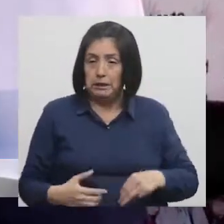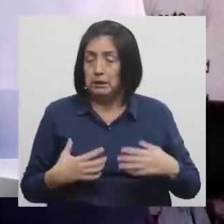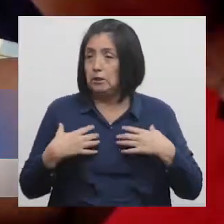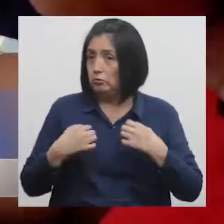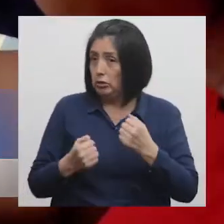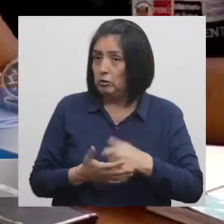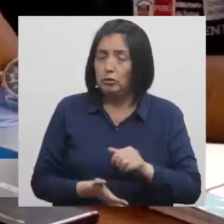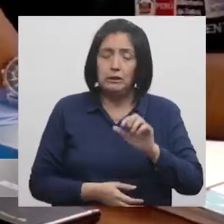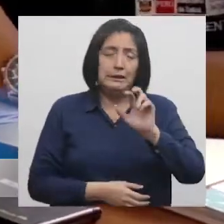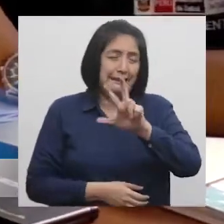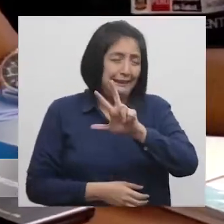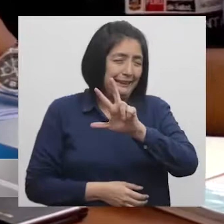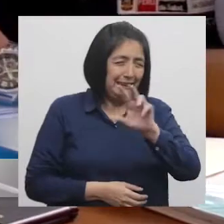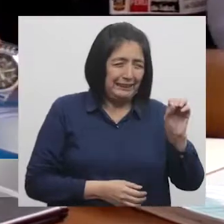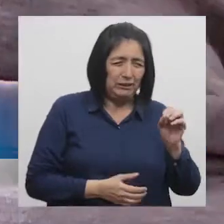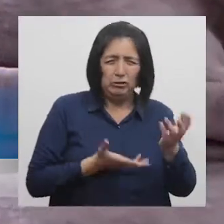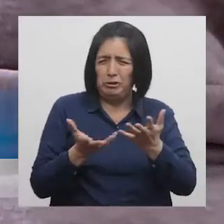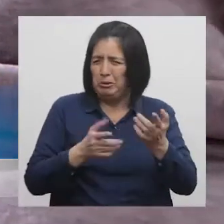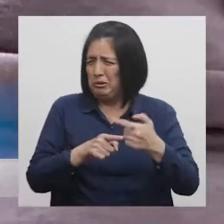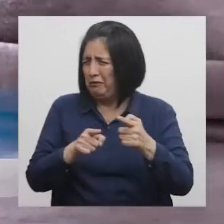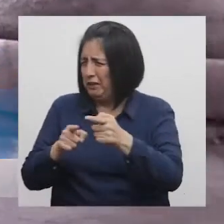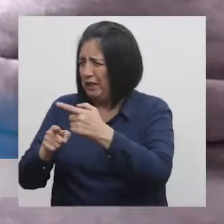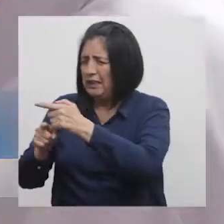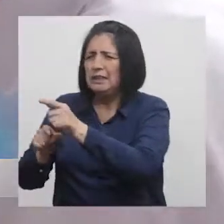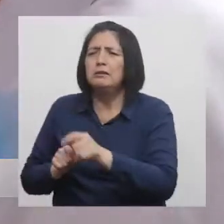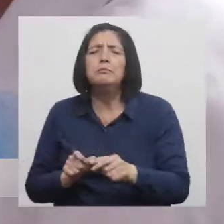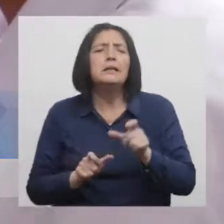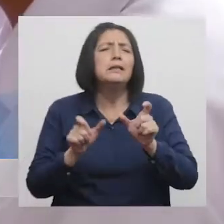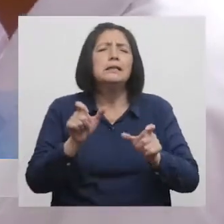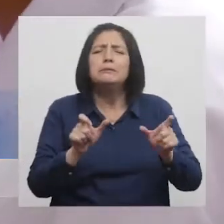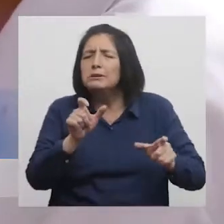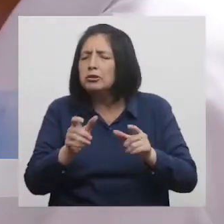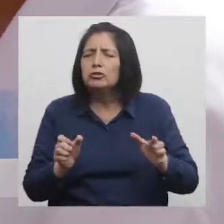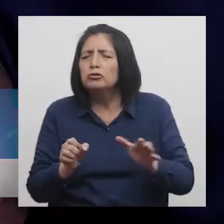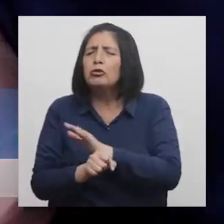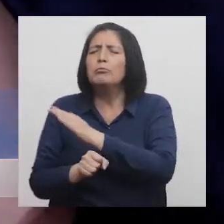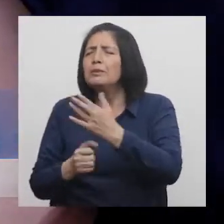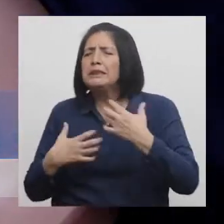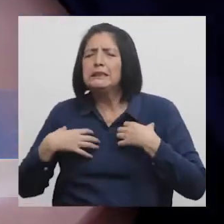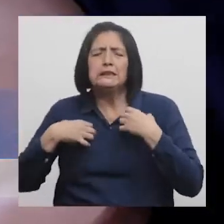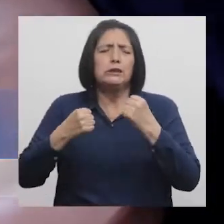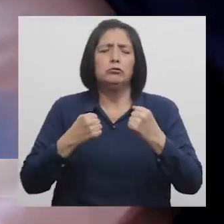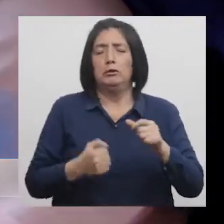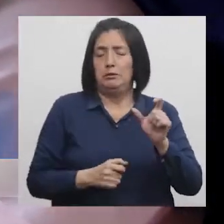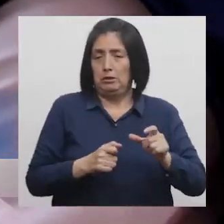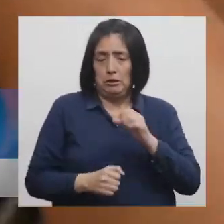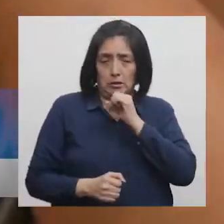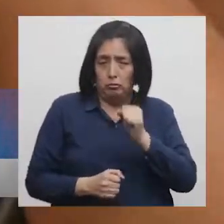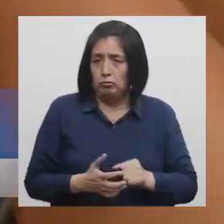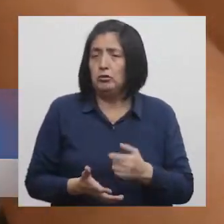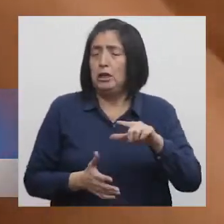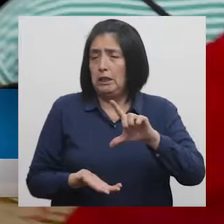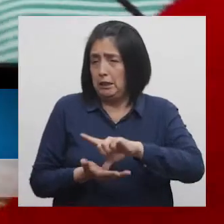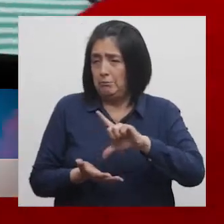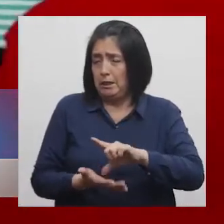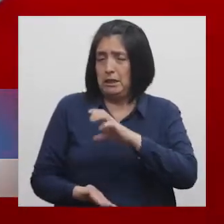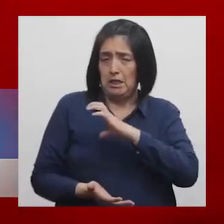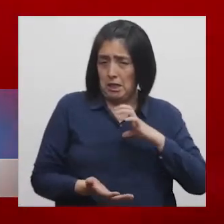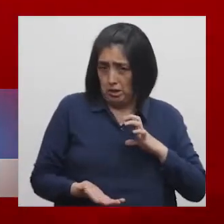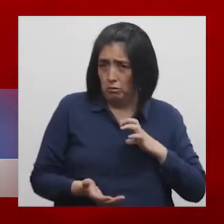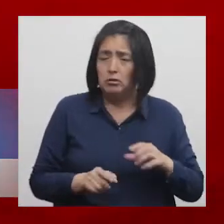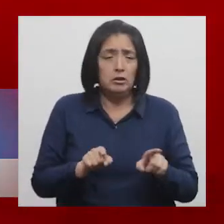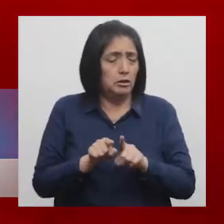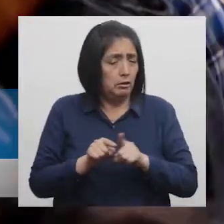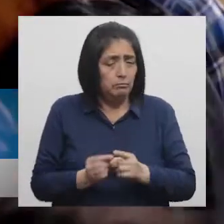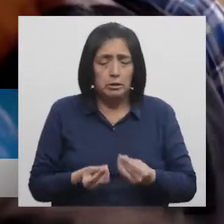cuenta con 300 servicios diferenciados para la atención integral de salud de las personas adultas mayores a nivel del IME Callao. Los mismos